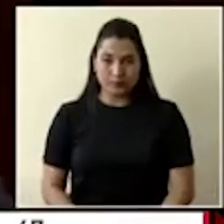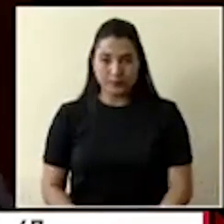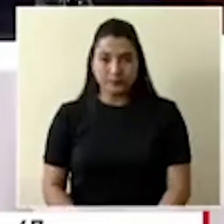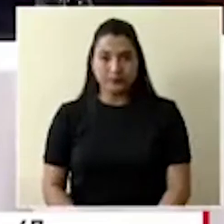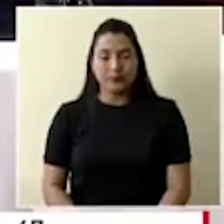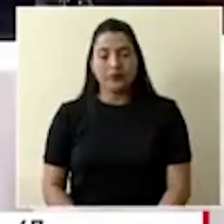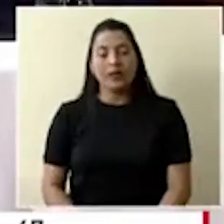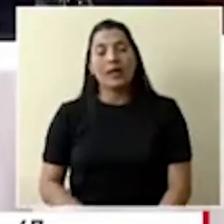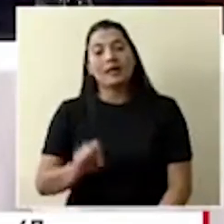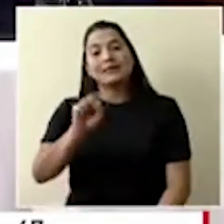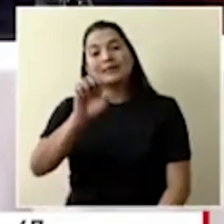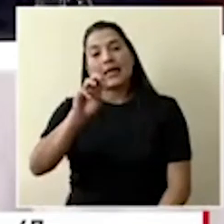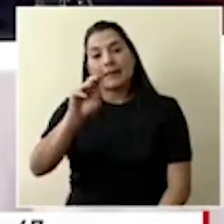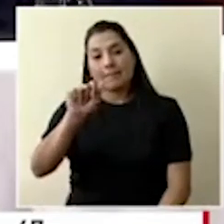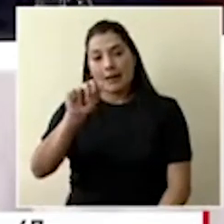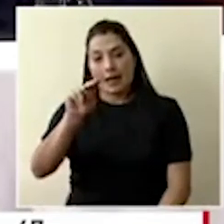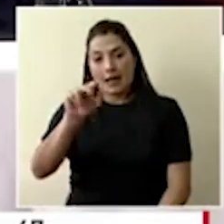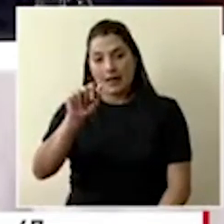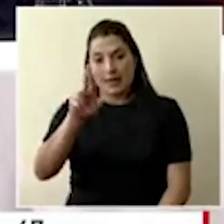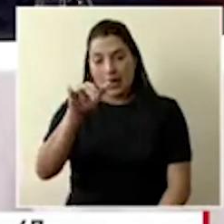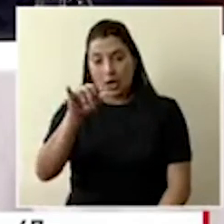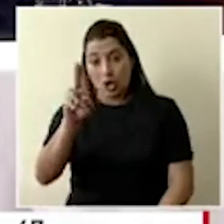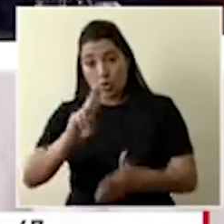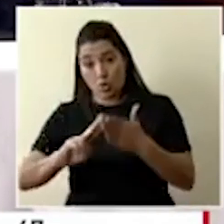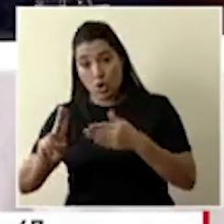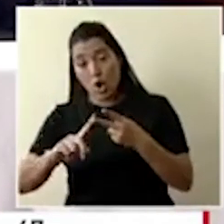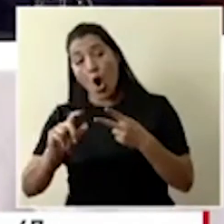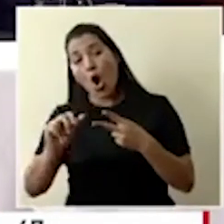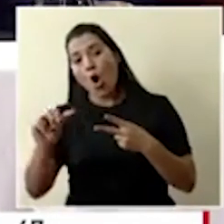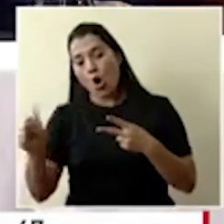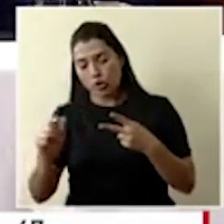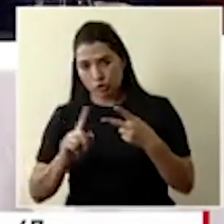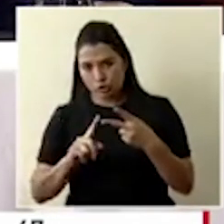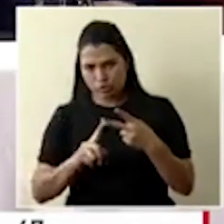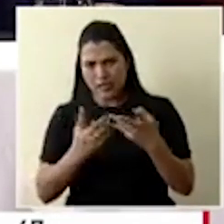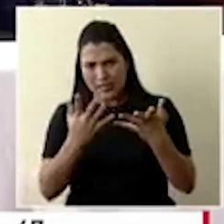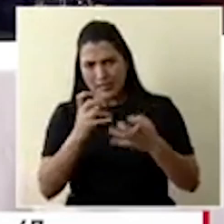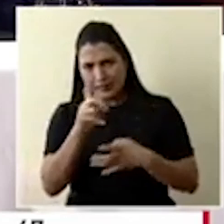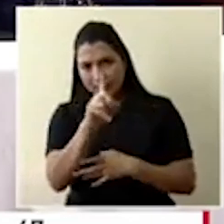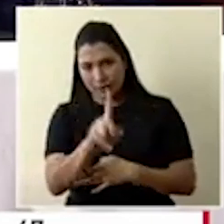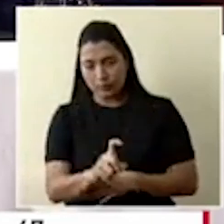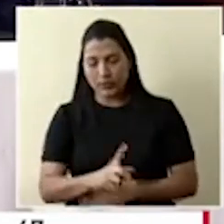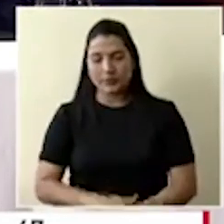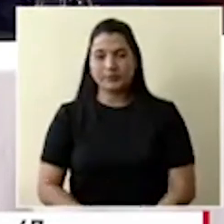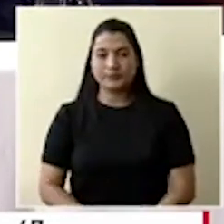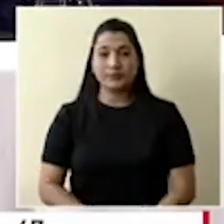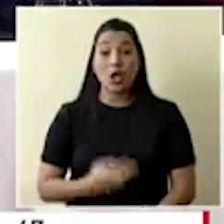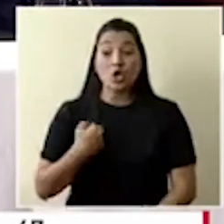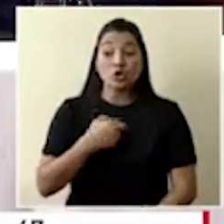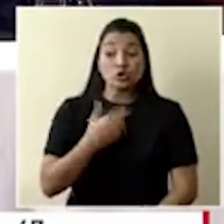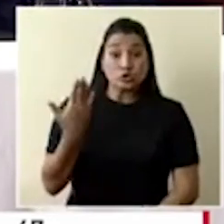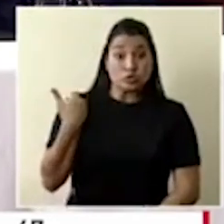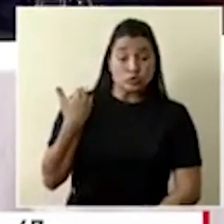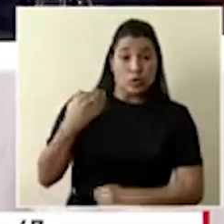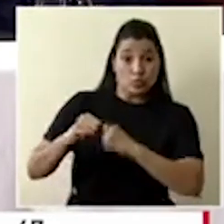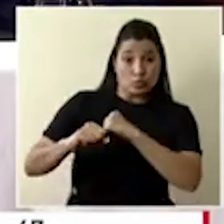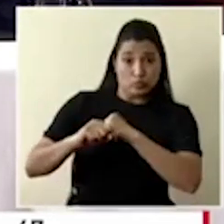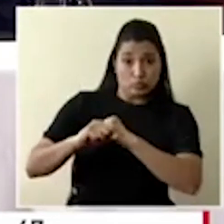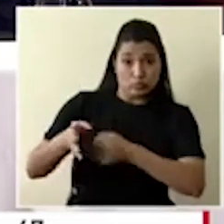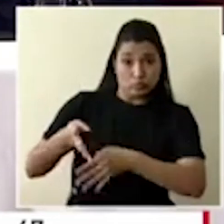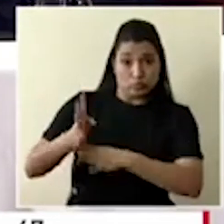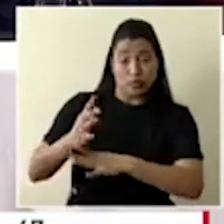El Semanario Universidad y distintos medios toman la denuncia del Semanario para consultar lo siguiente. Acabamos de publicar el caso de